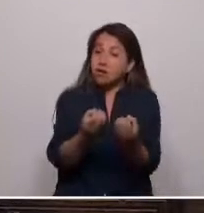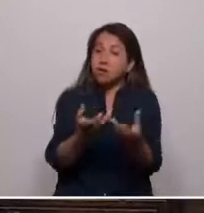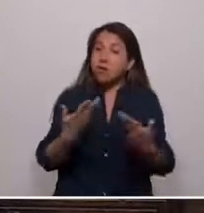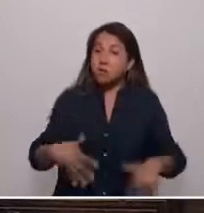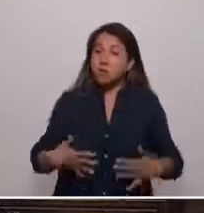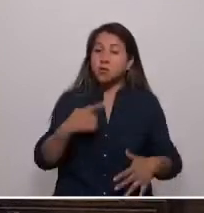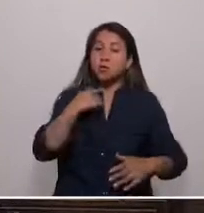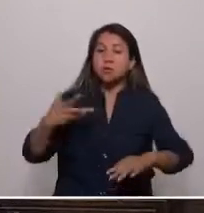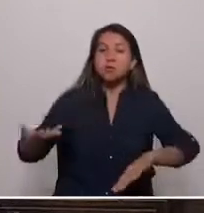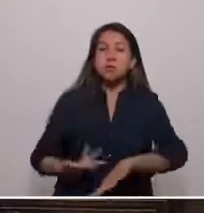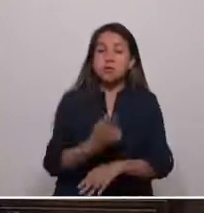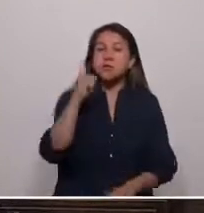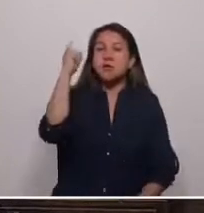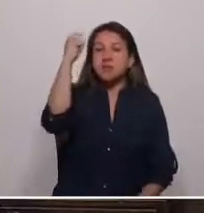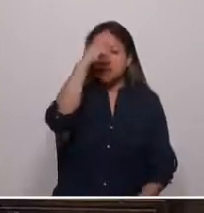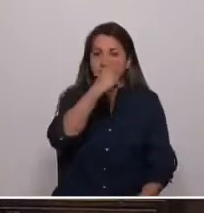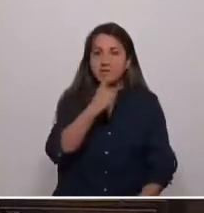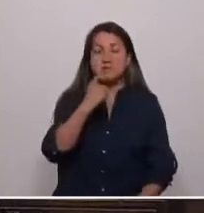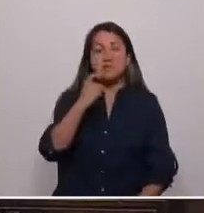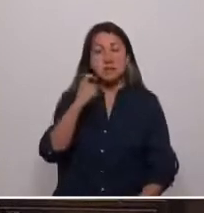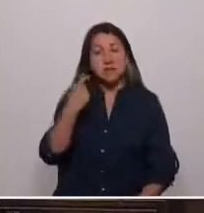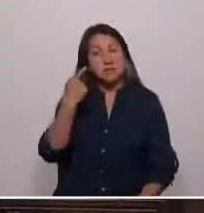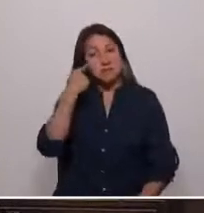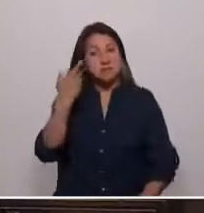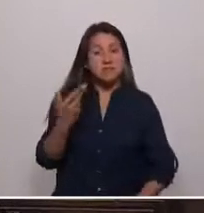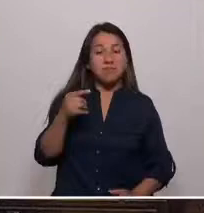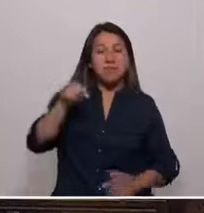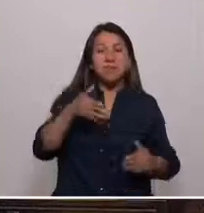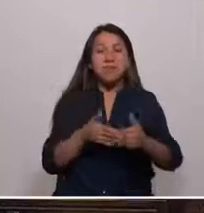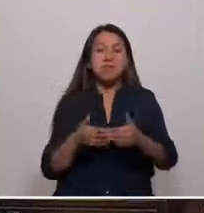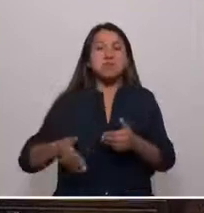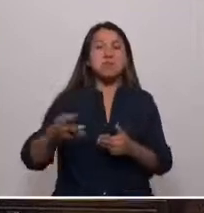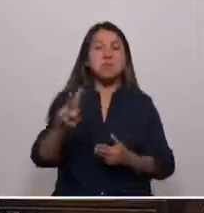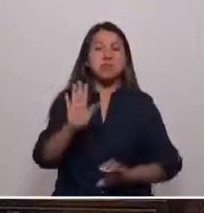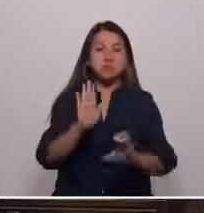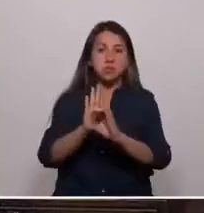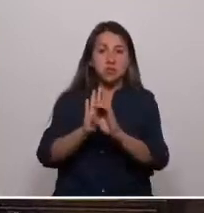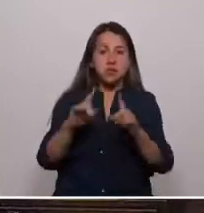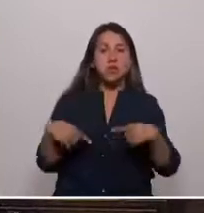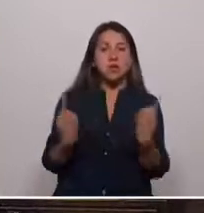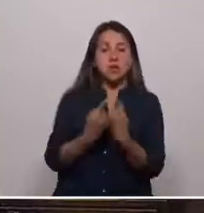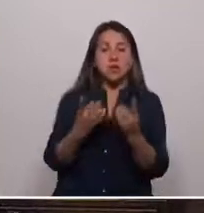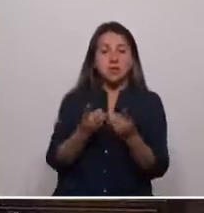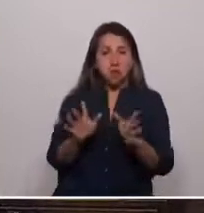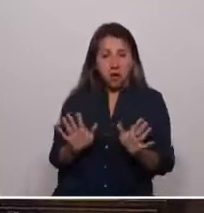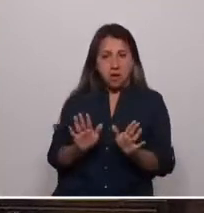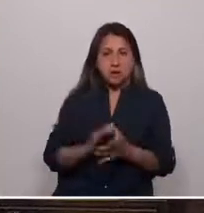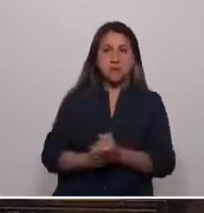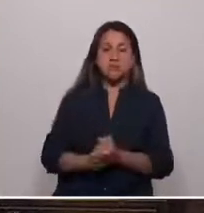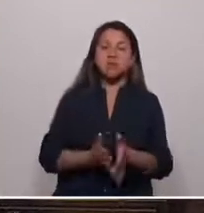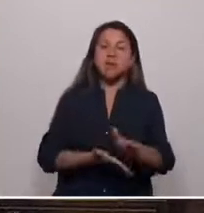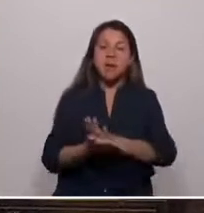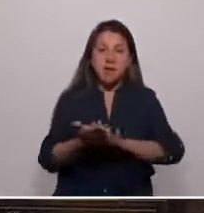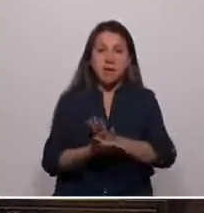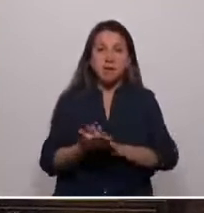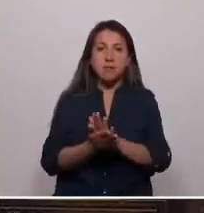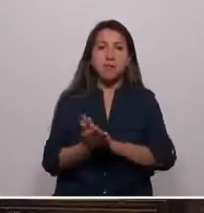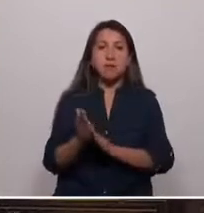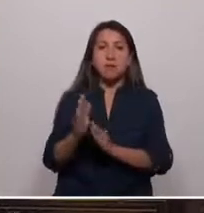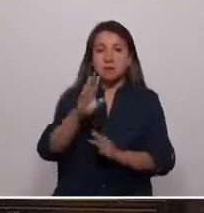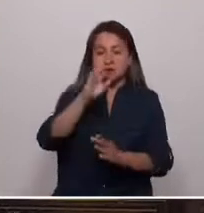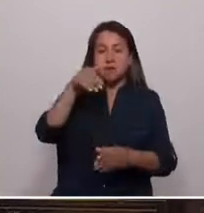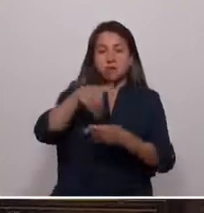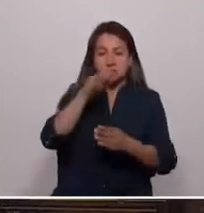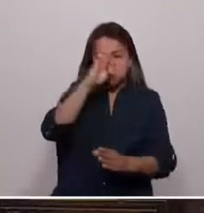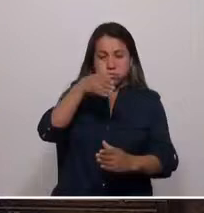consecuencias difíciles de dimensionar para este proceso constitucional y para nuestra democracia. Ejemplos como el plebiscito dirimente,